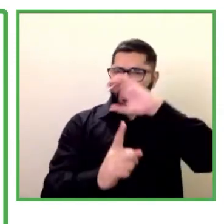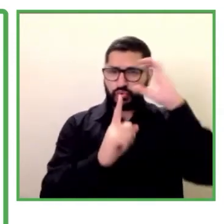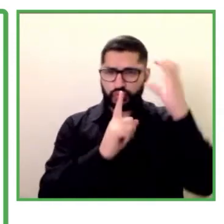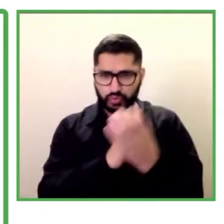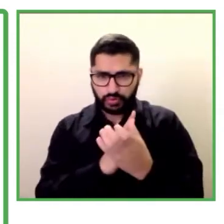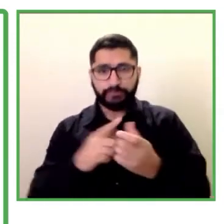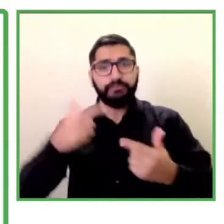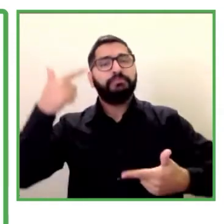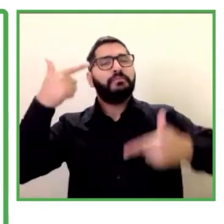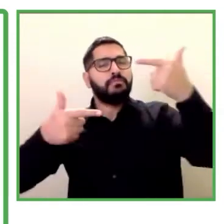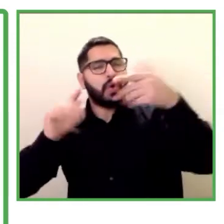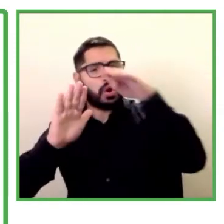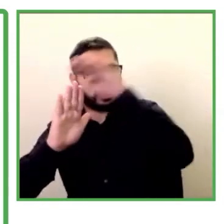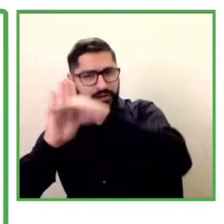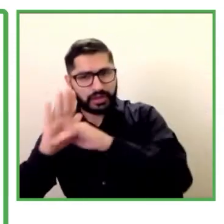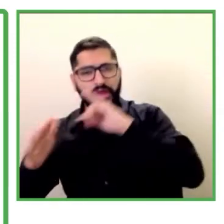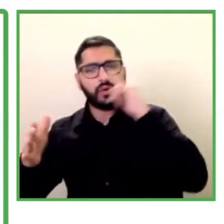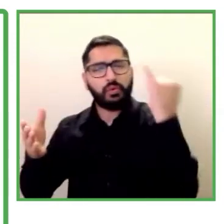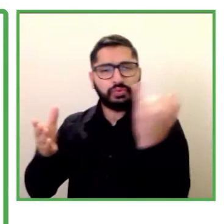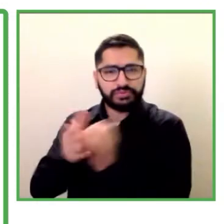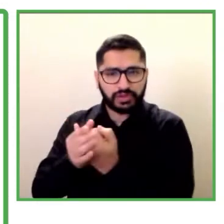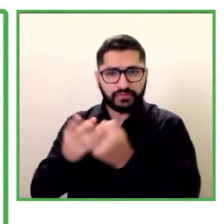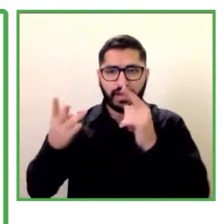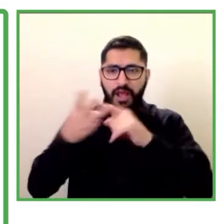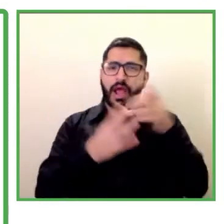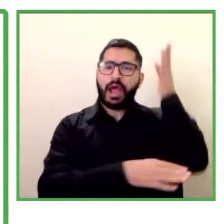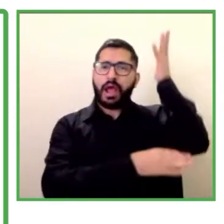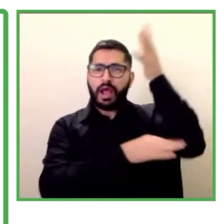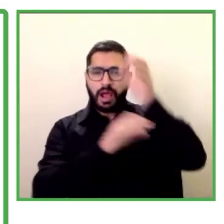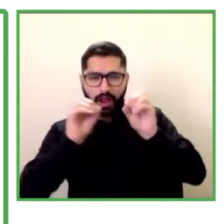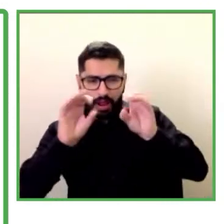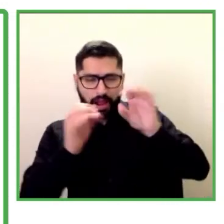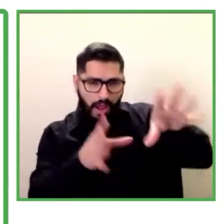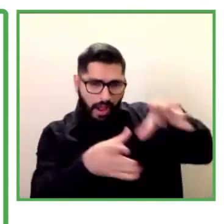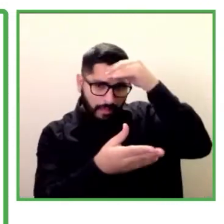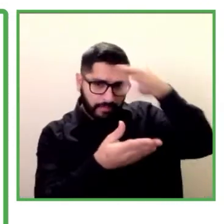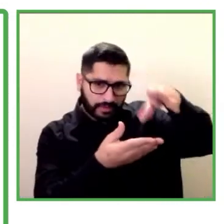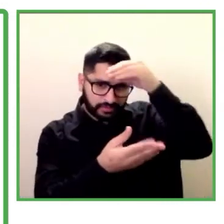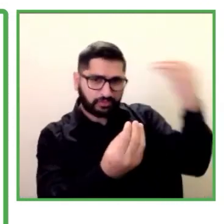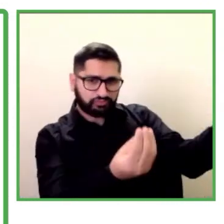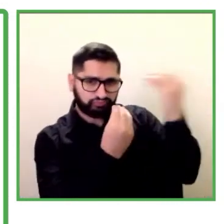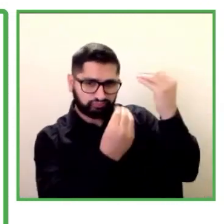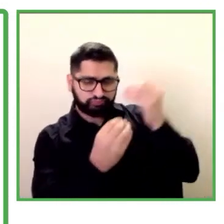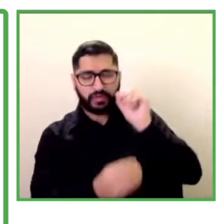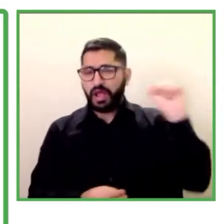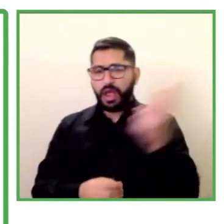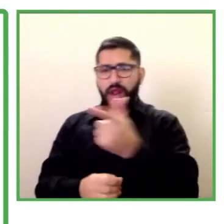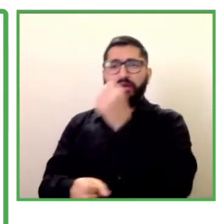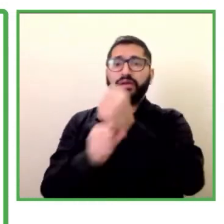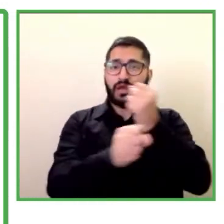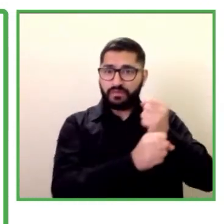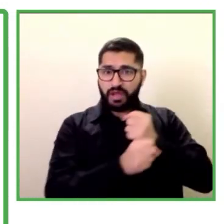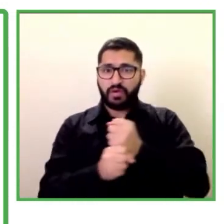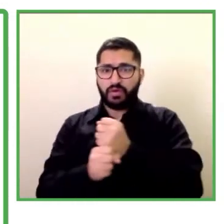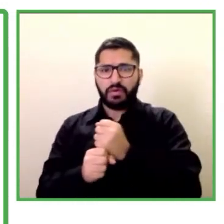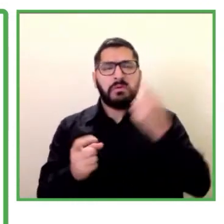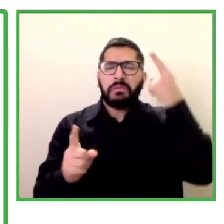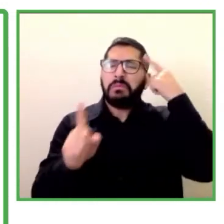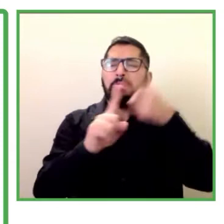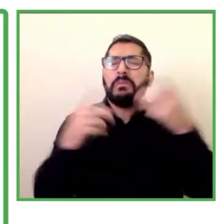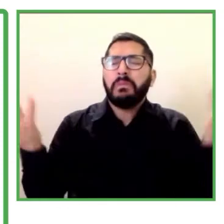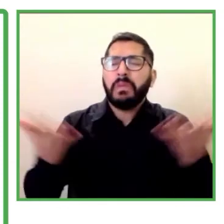capacitación a todos los colaboradores para que todas las personas tengan las mismas oportunidades dentro de la organización creación de servicios